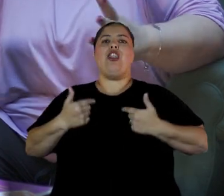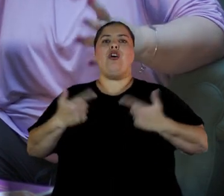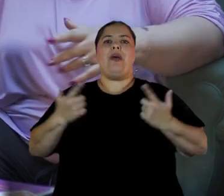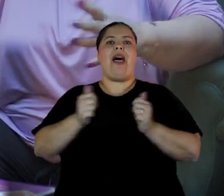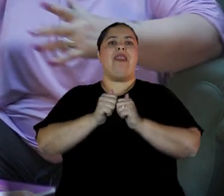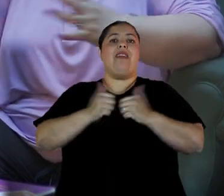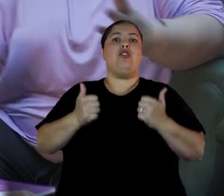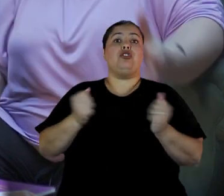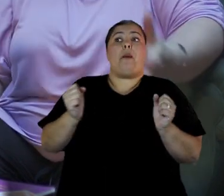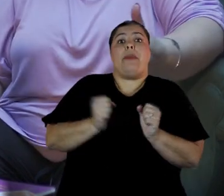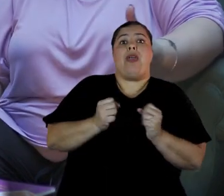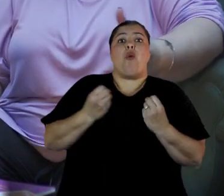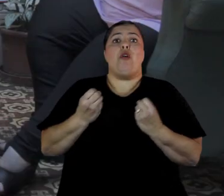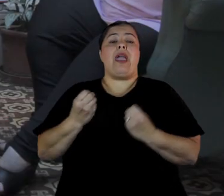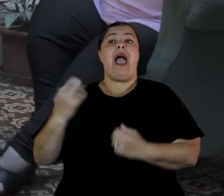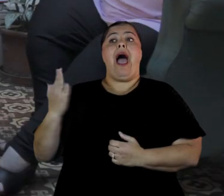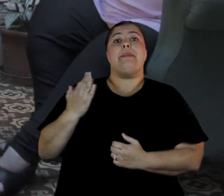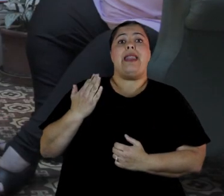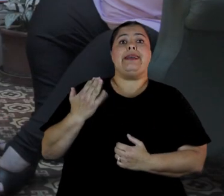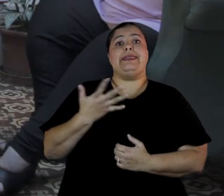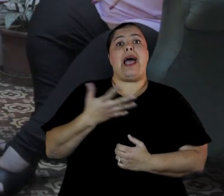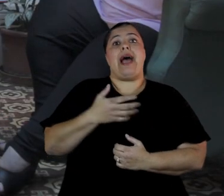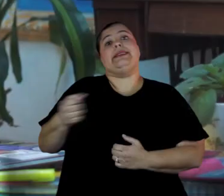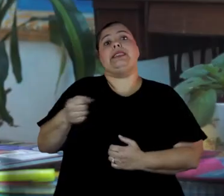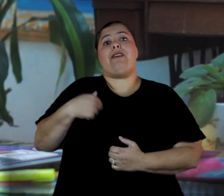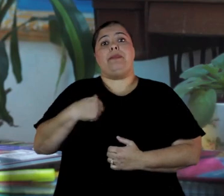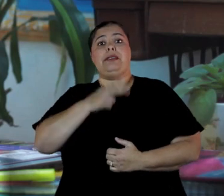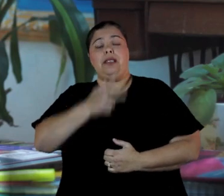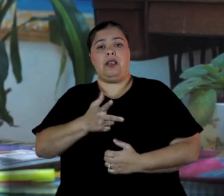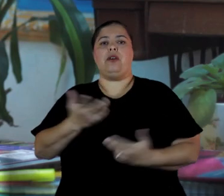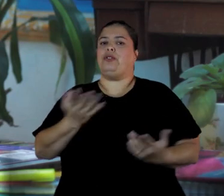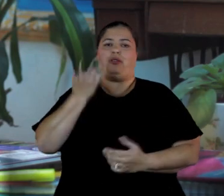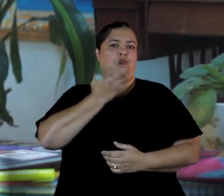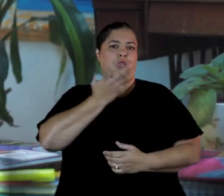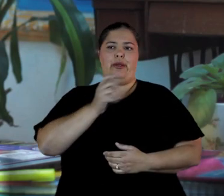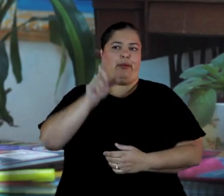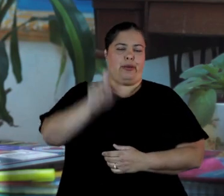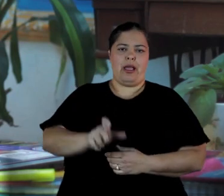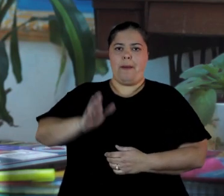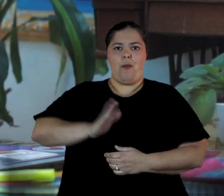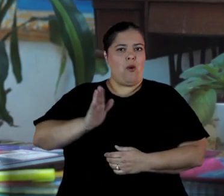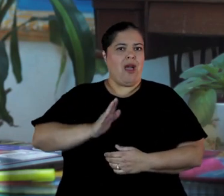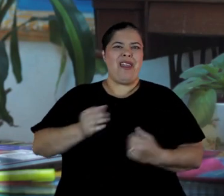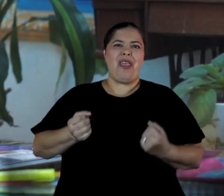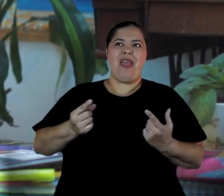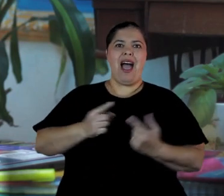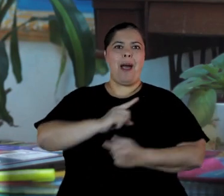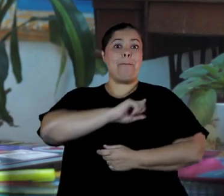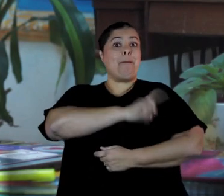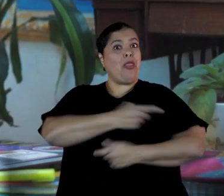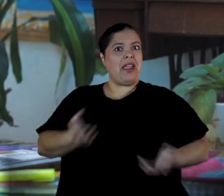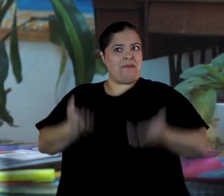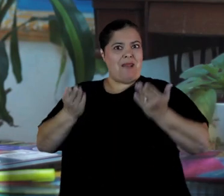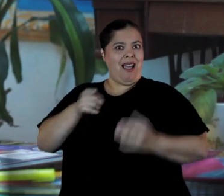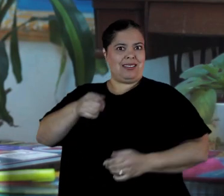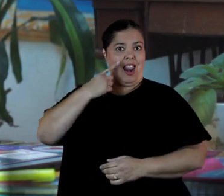¿Por qué me amenaza que me va a sacar a los hijos? Eso es tremendo porque ahí la mujer lo que hace es le está dando más poder al hombre. Y, en